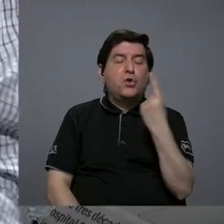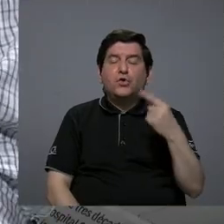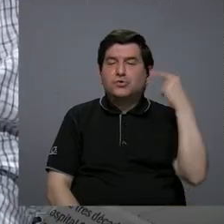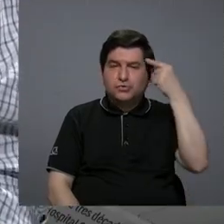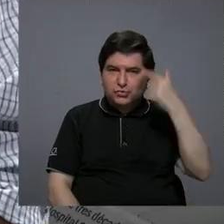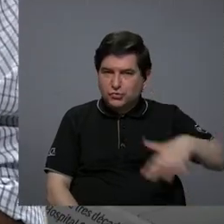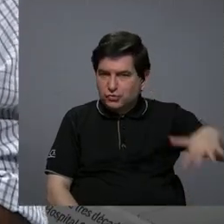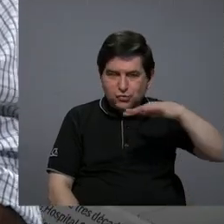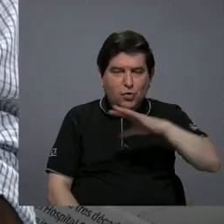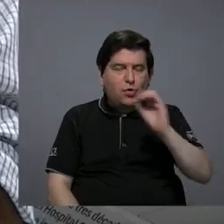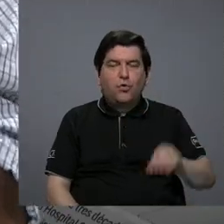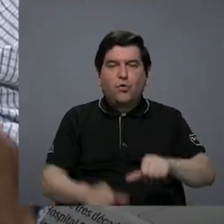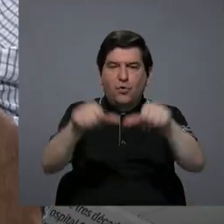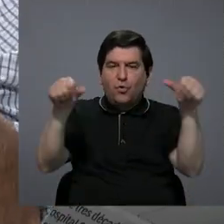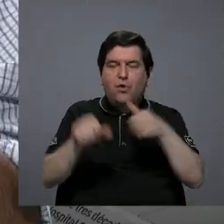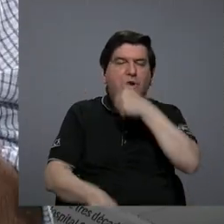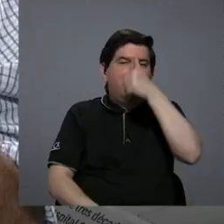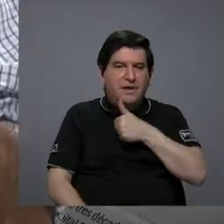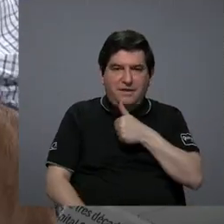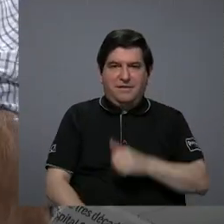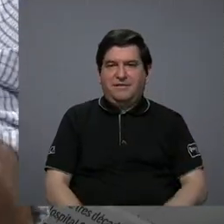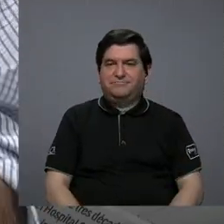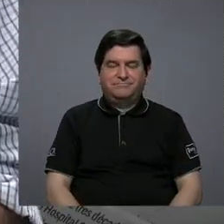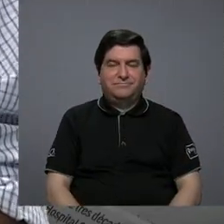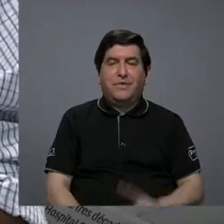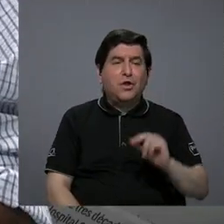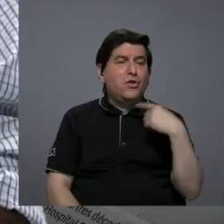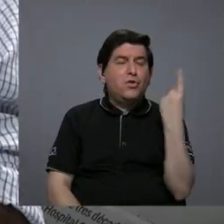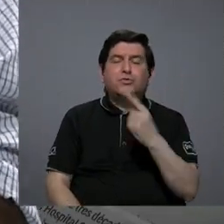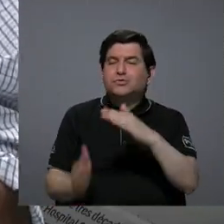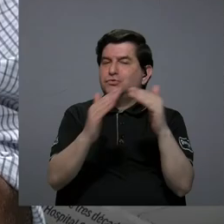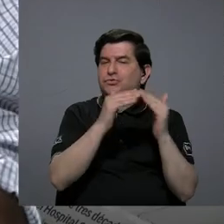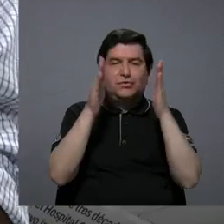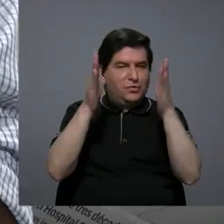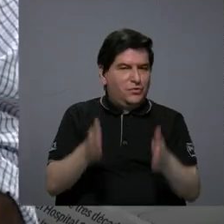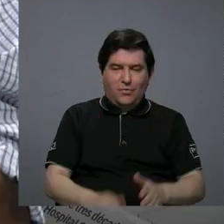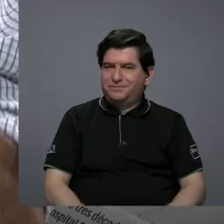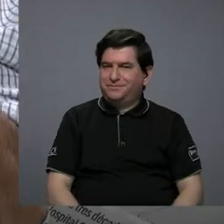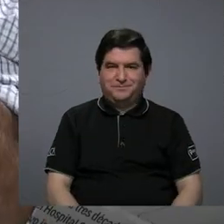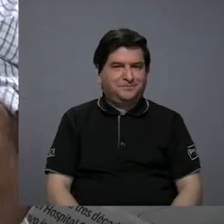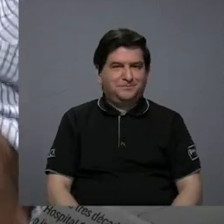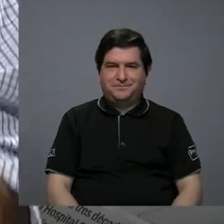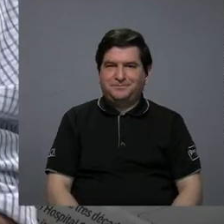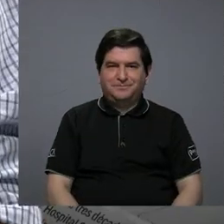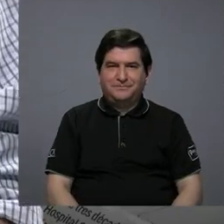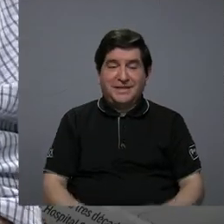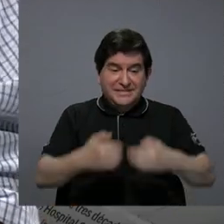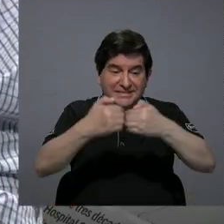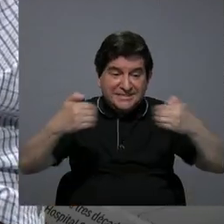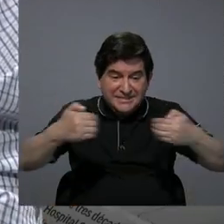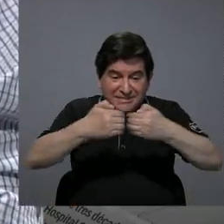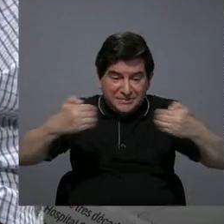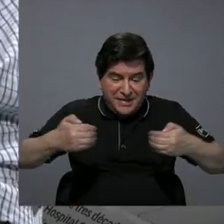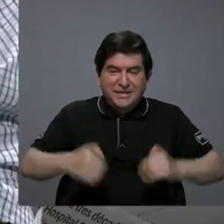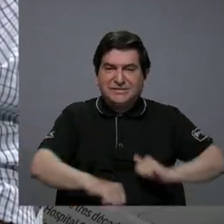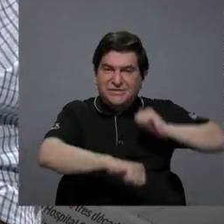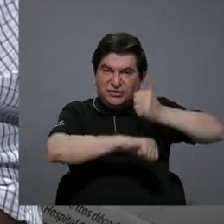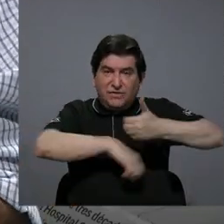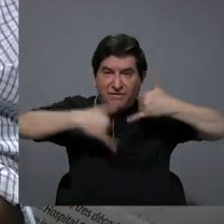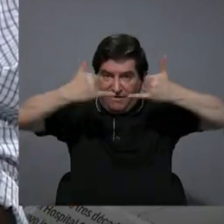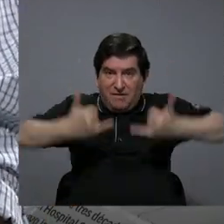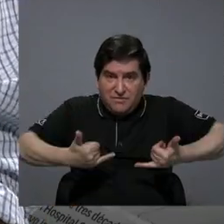estado no es solo del sector privado no es solo de la ciudadanía las brechas que se han creado